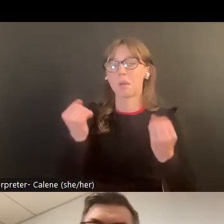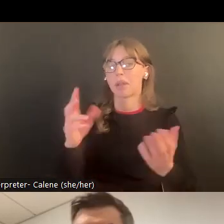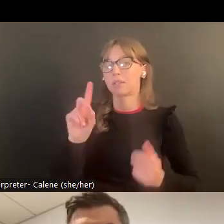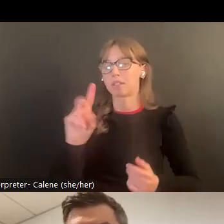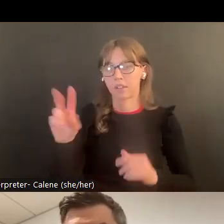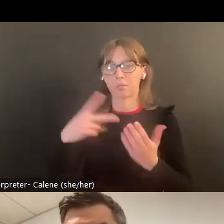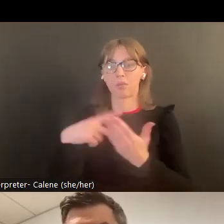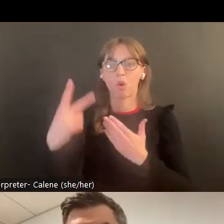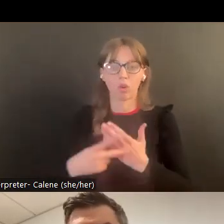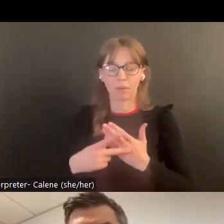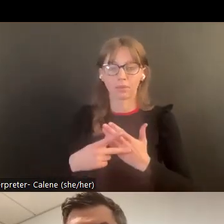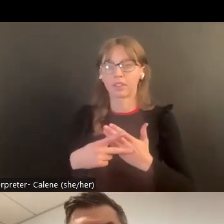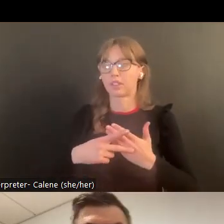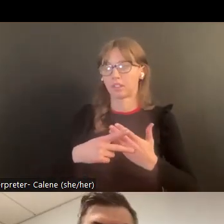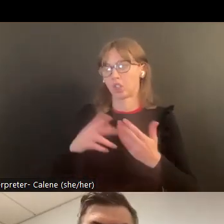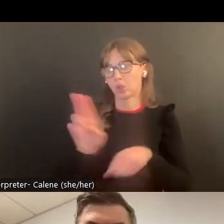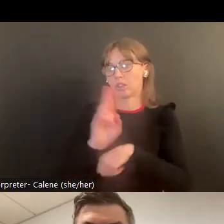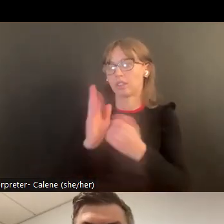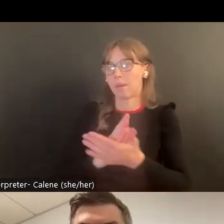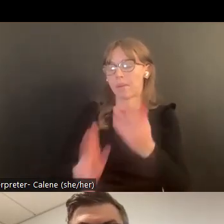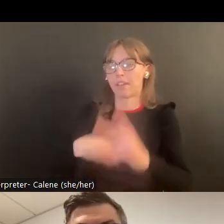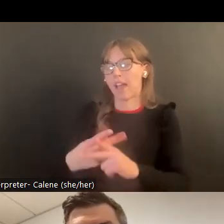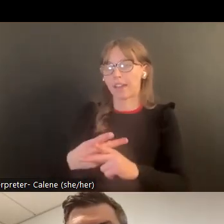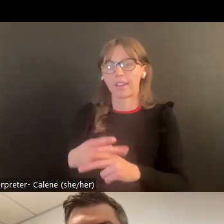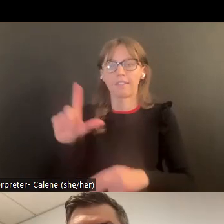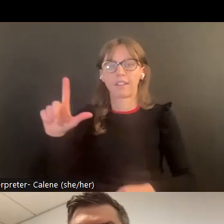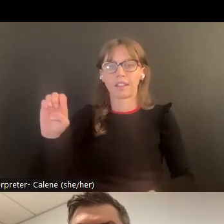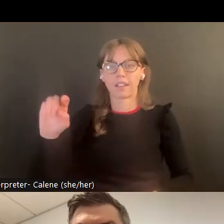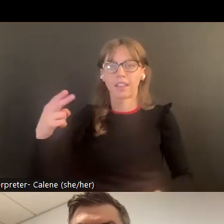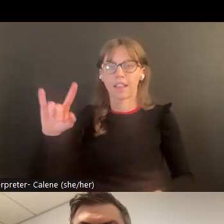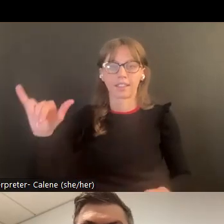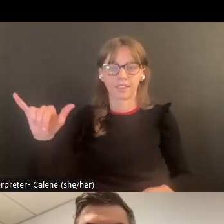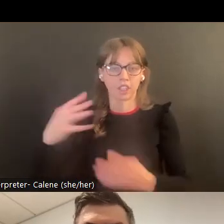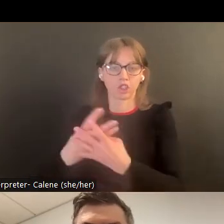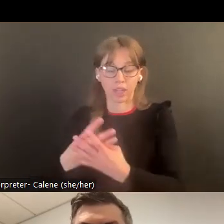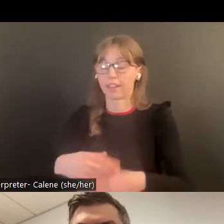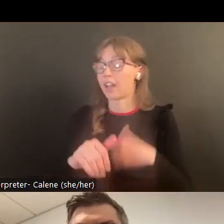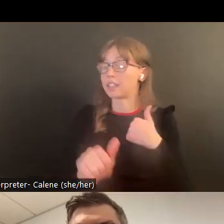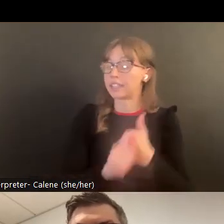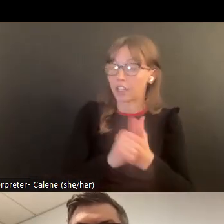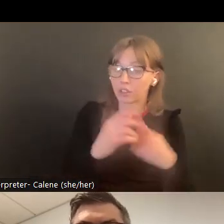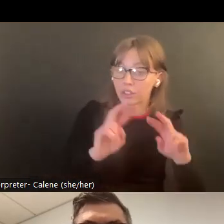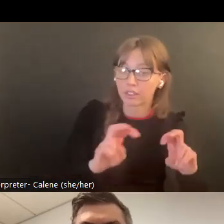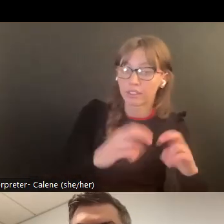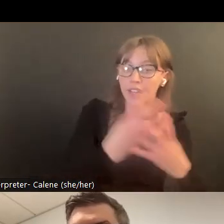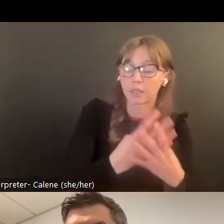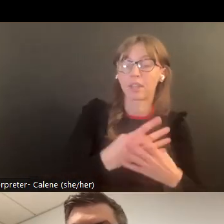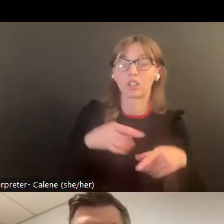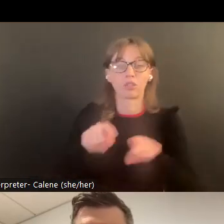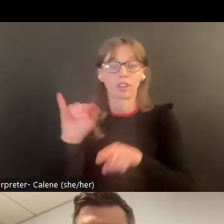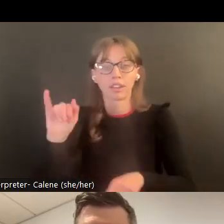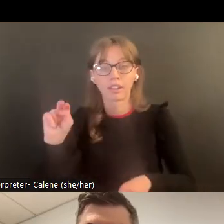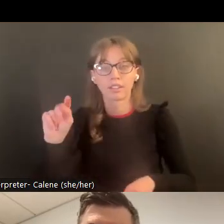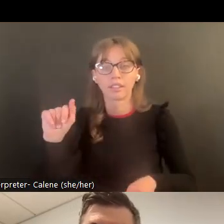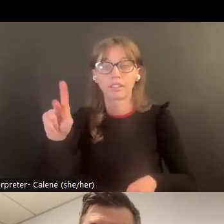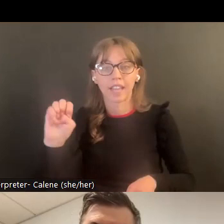muchos programas de apoyo para violencia doméstica en sí usan diferentes clases de asesoramientos o